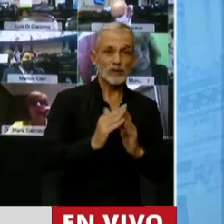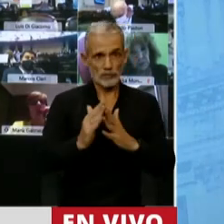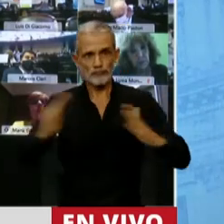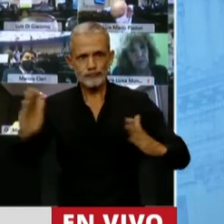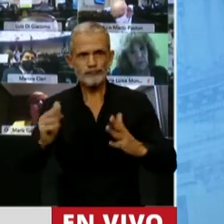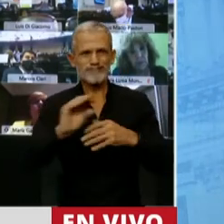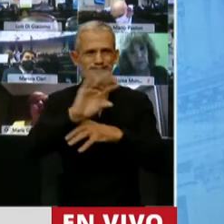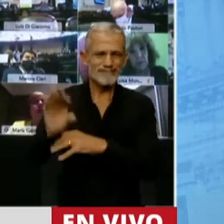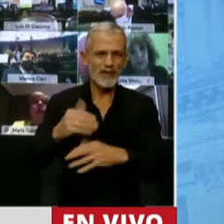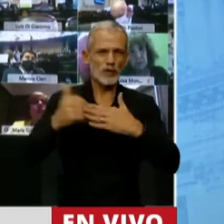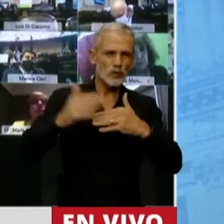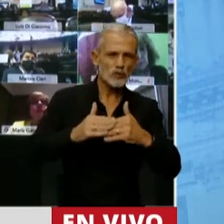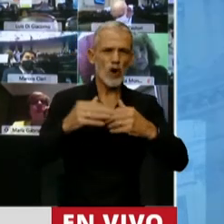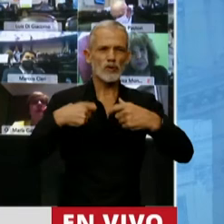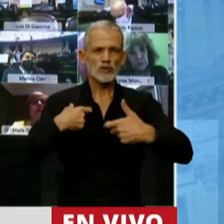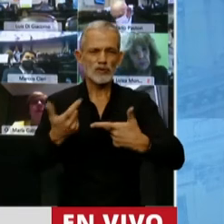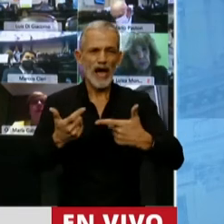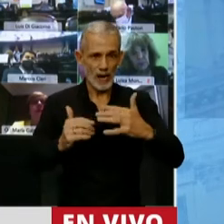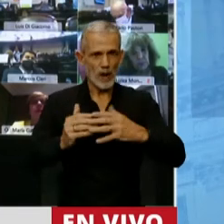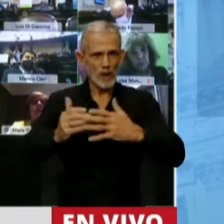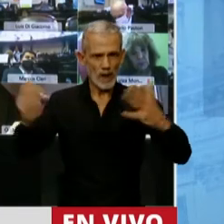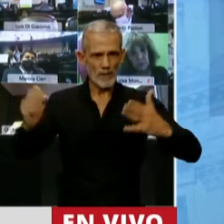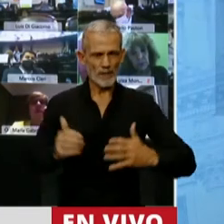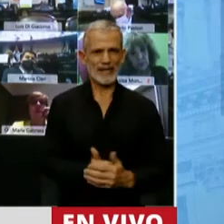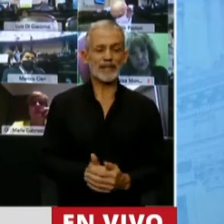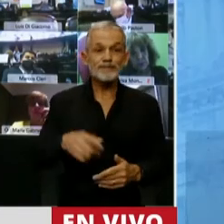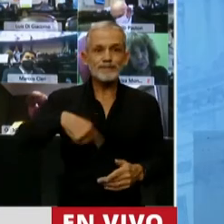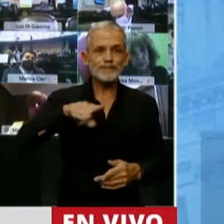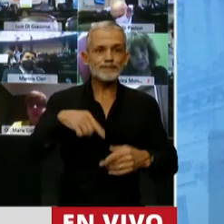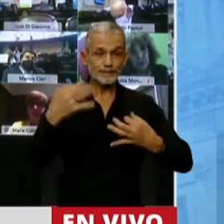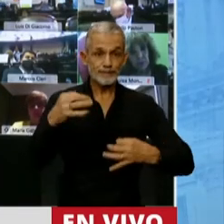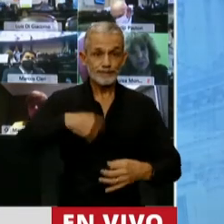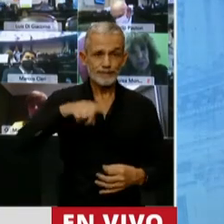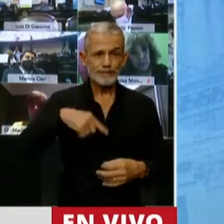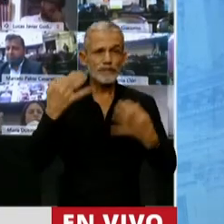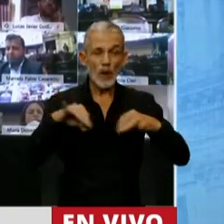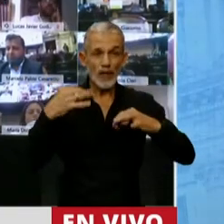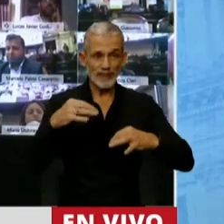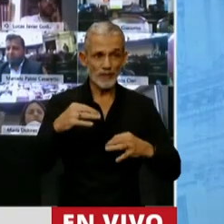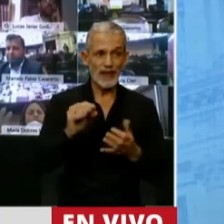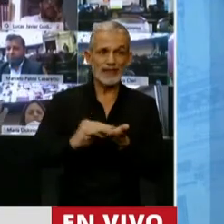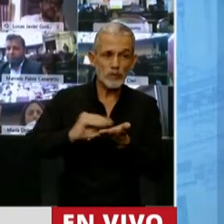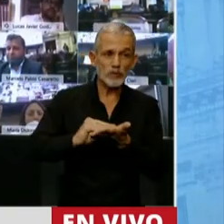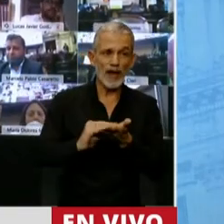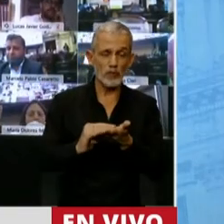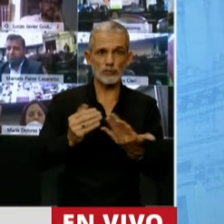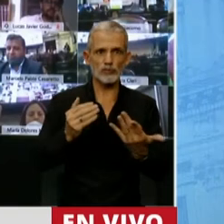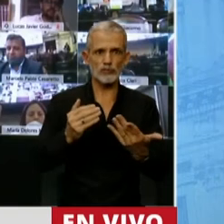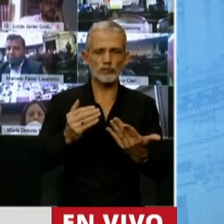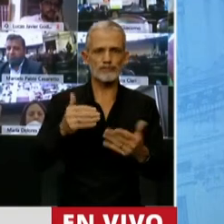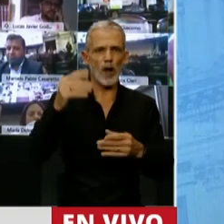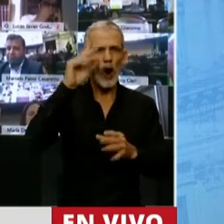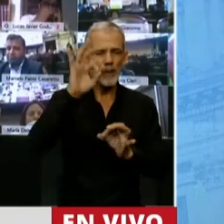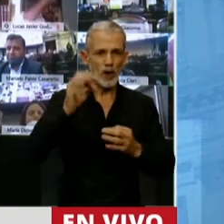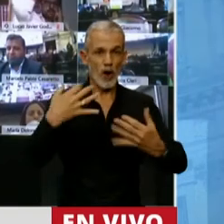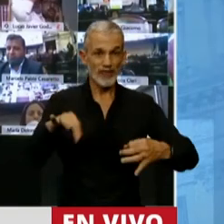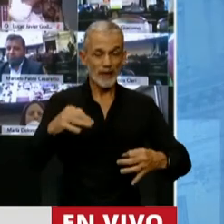económicos, sociales, obra pública, etc. Sobre eso nos tenemos que pronunciar los diputados y las diputadas que estamos acá.